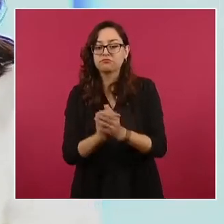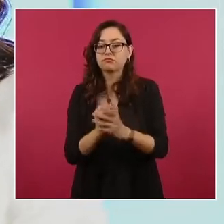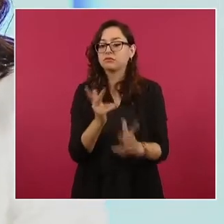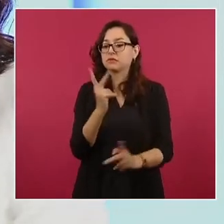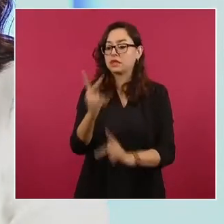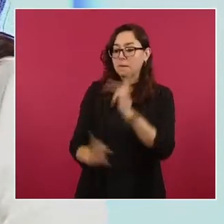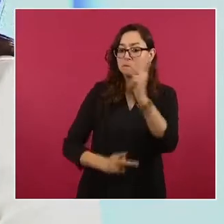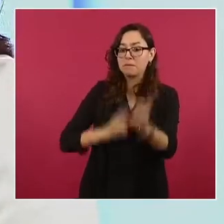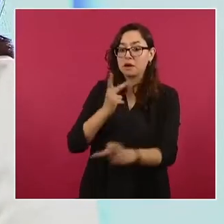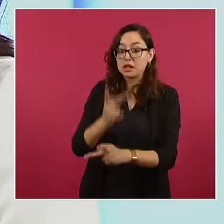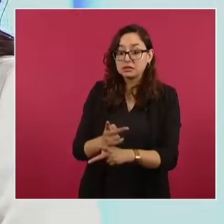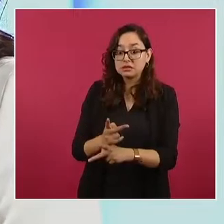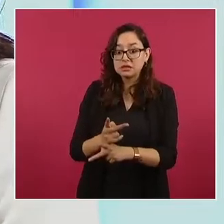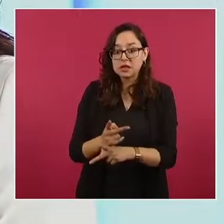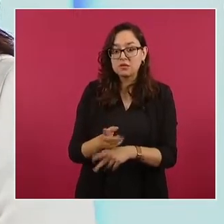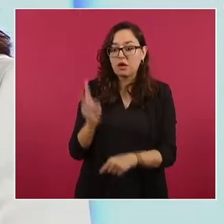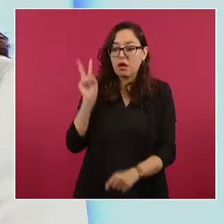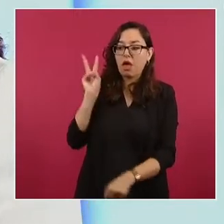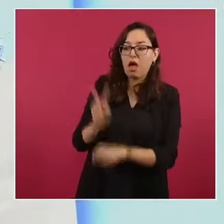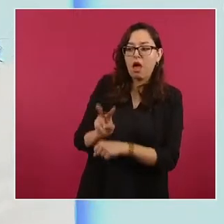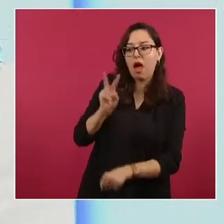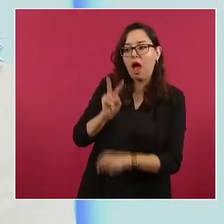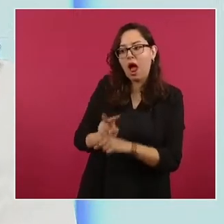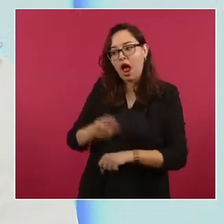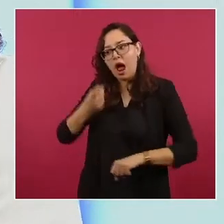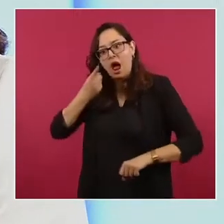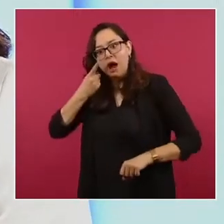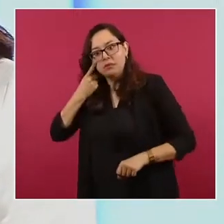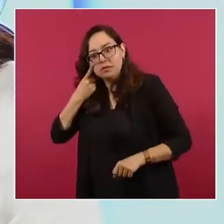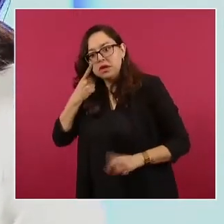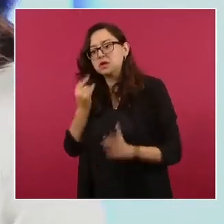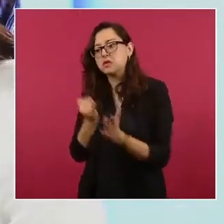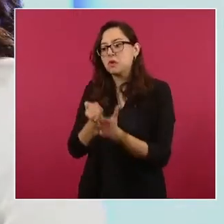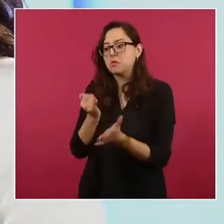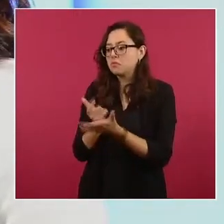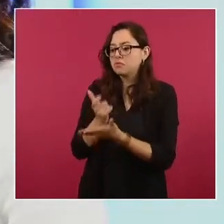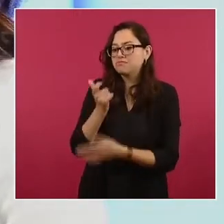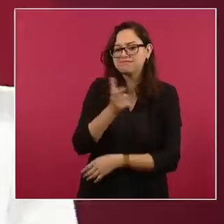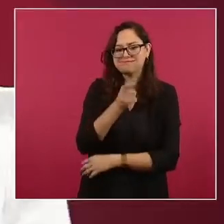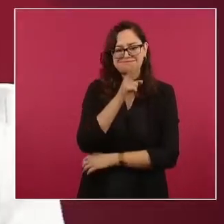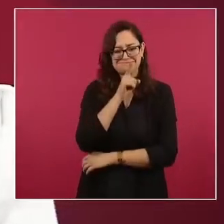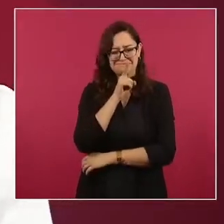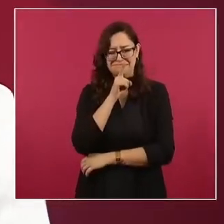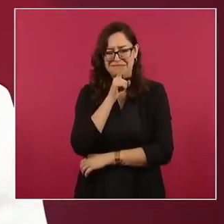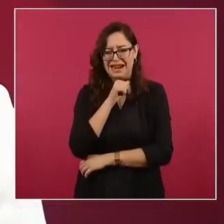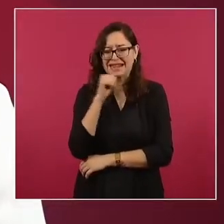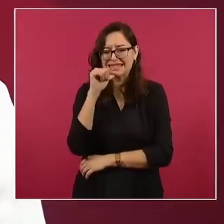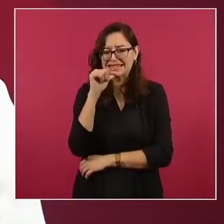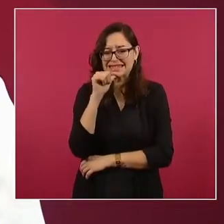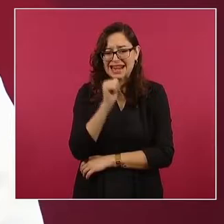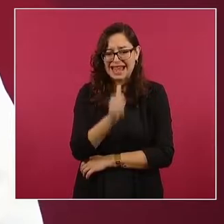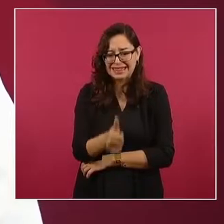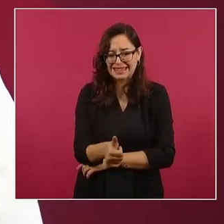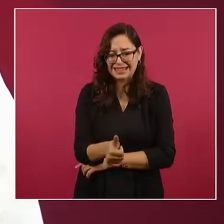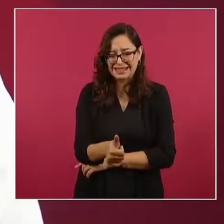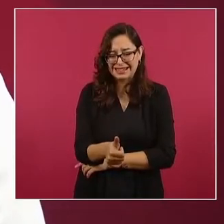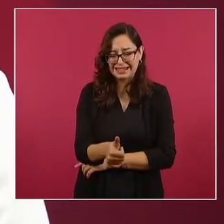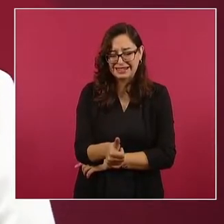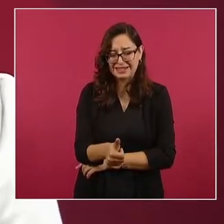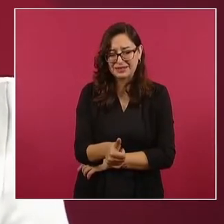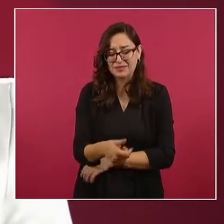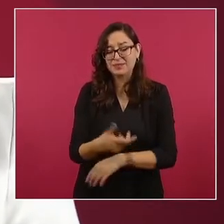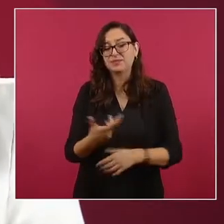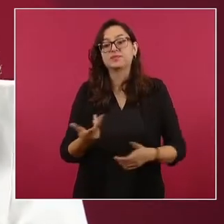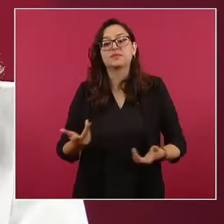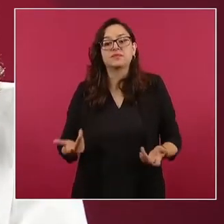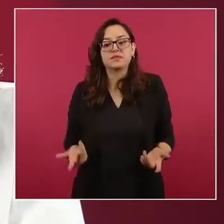personales, no se les vigila ni cobra algún tipo de impuesto. Por